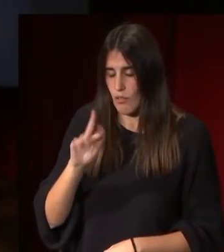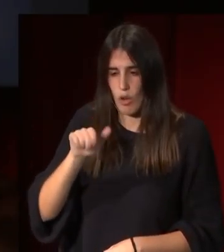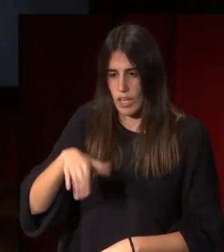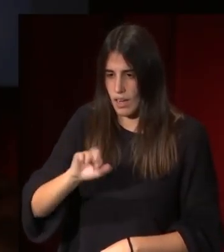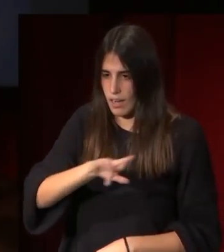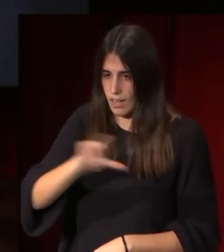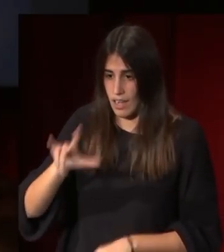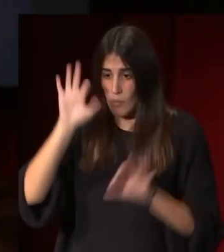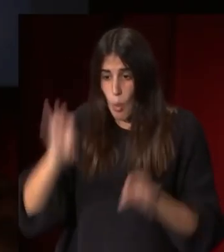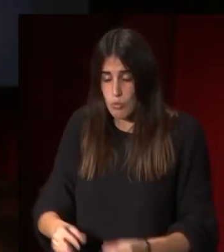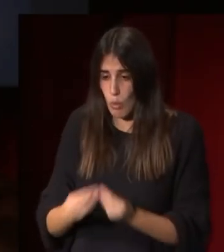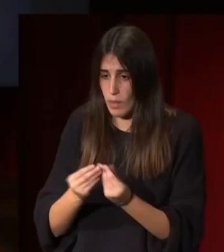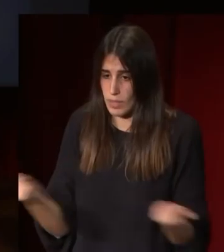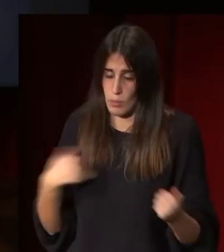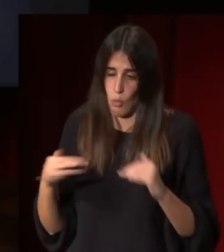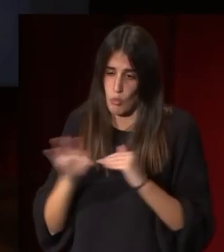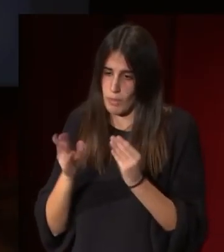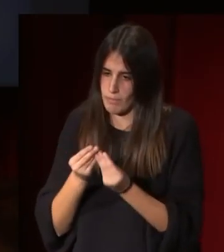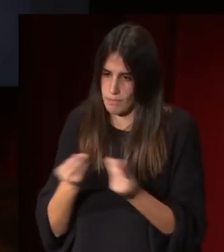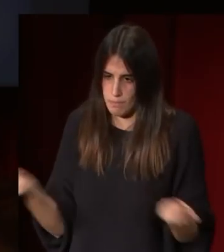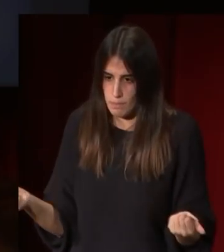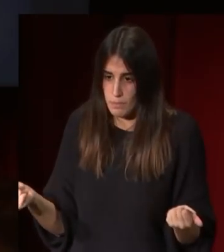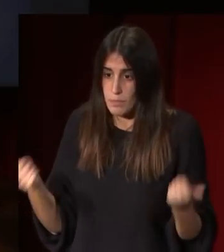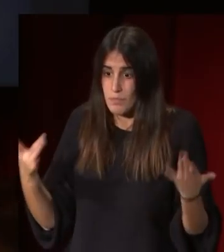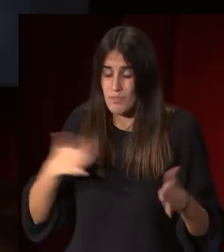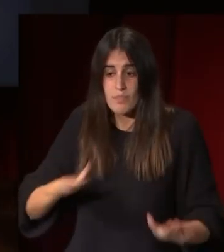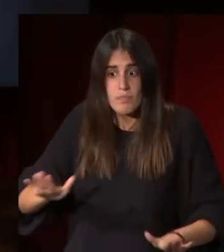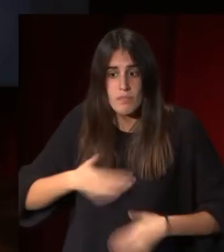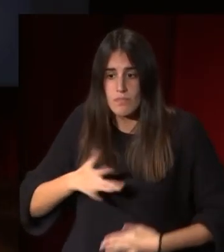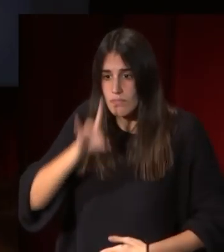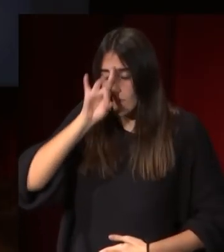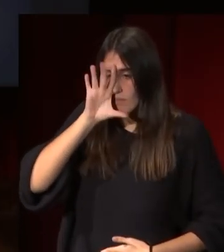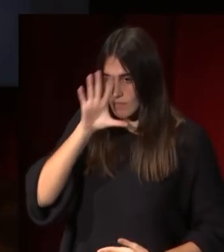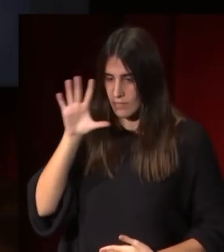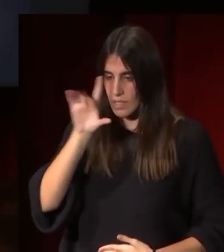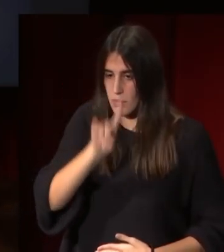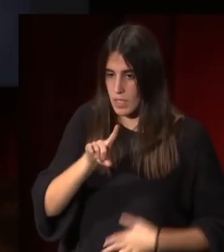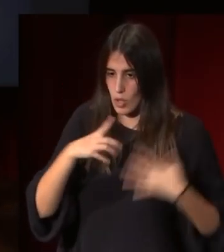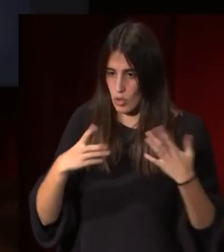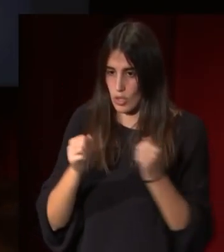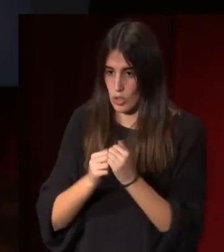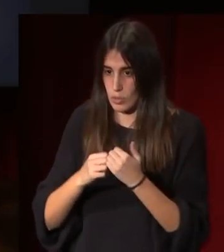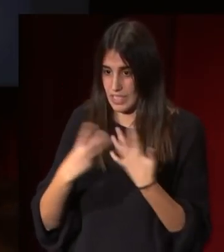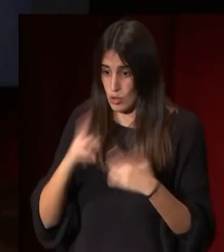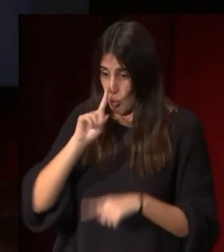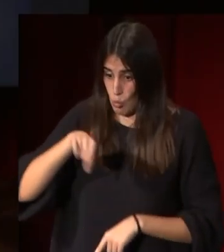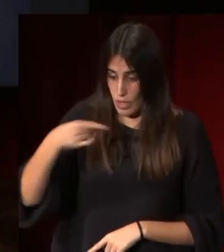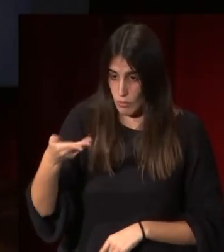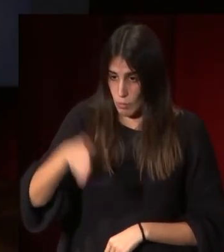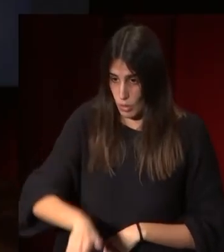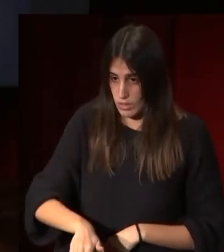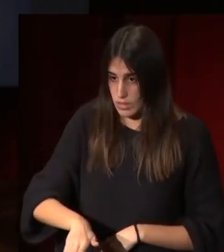desaparecido pues su tumba no se conserva pero lo que es sorprendente es que en 1828 al año siguiente de fallecer